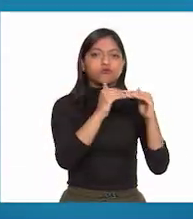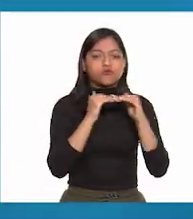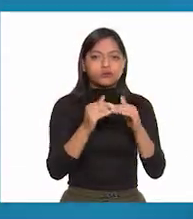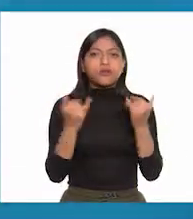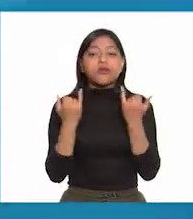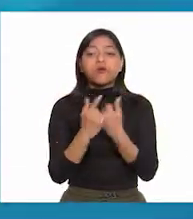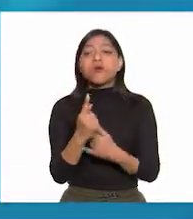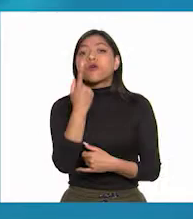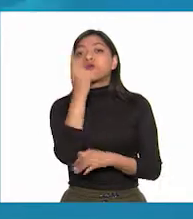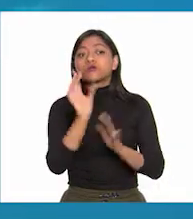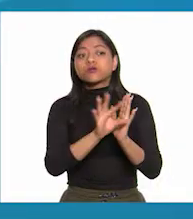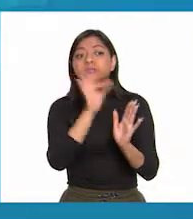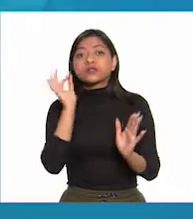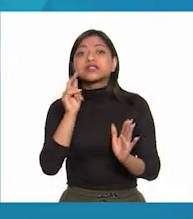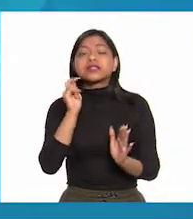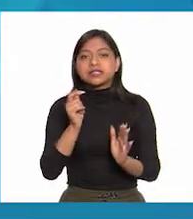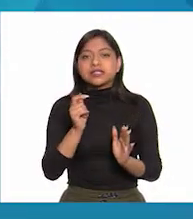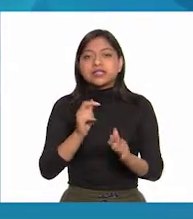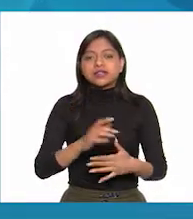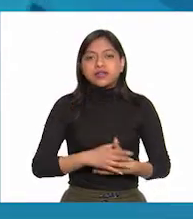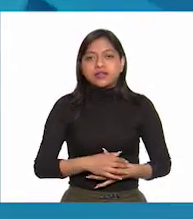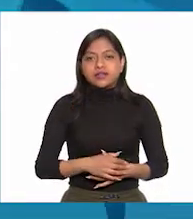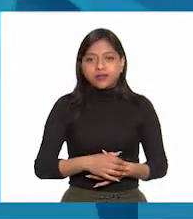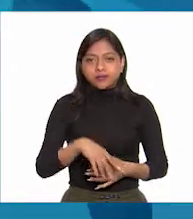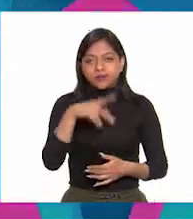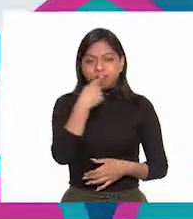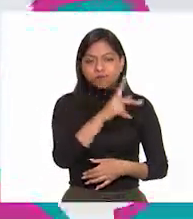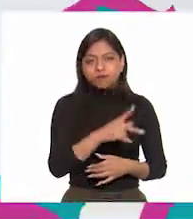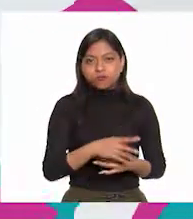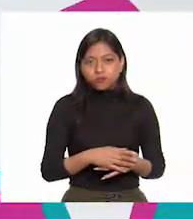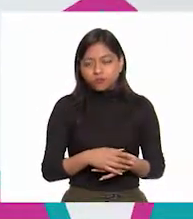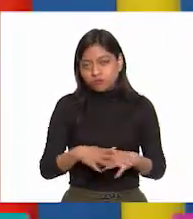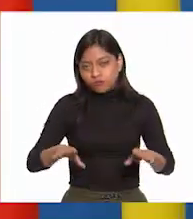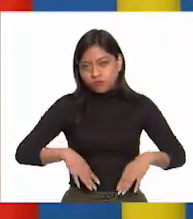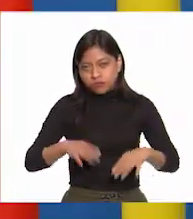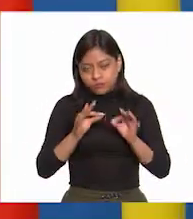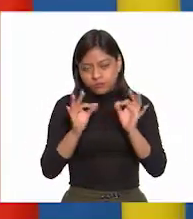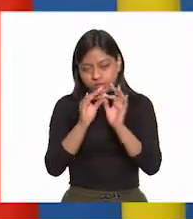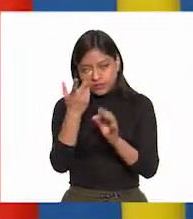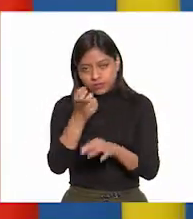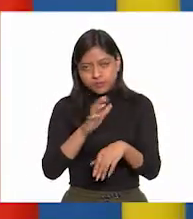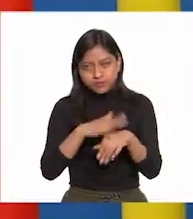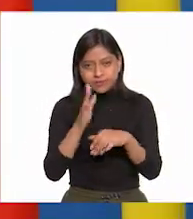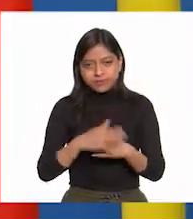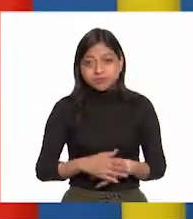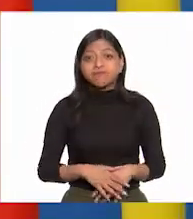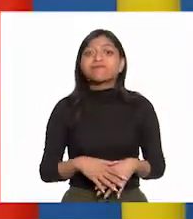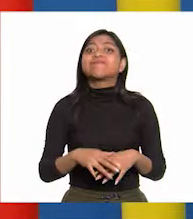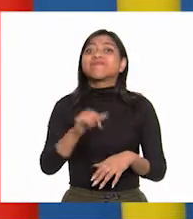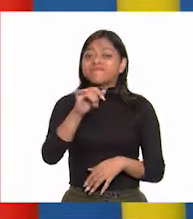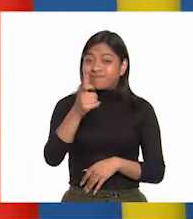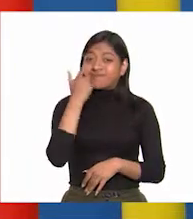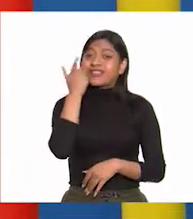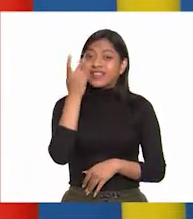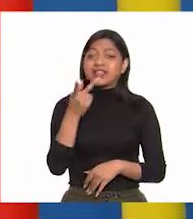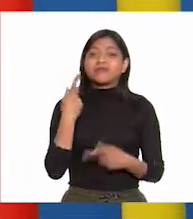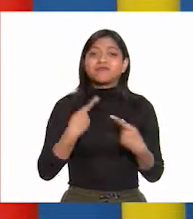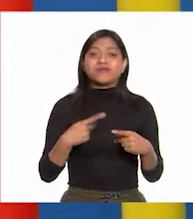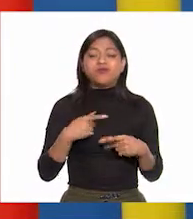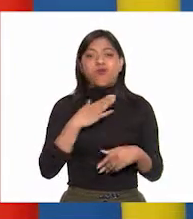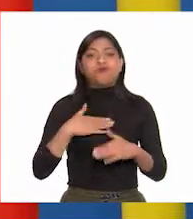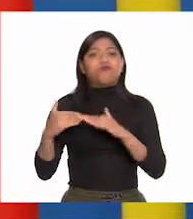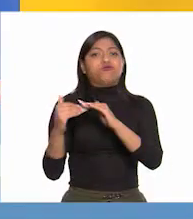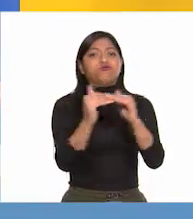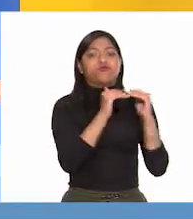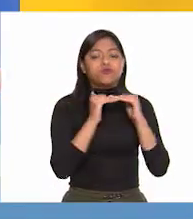distinguirá a un americano de otro el vicio y la virtud. Vaya, ahora sí buscaban una sociedad igualitaria.